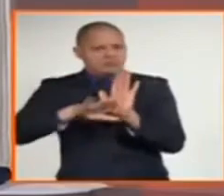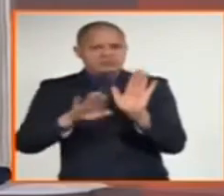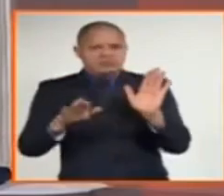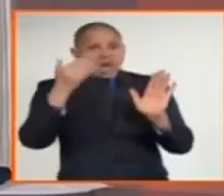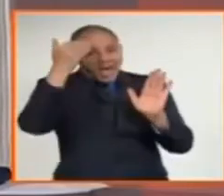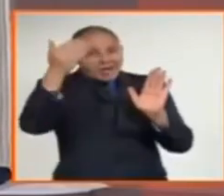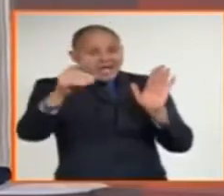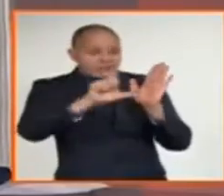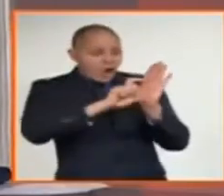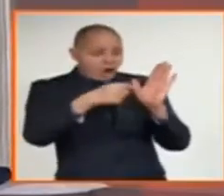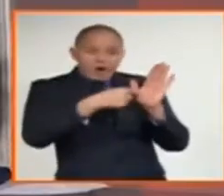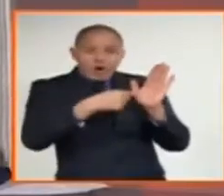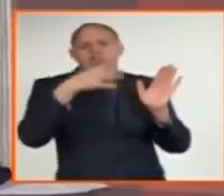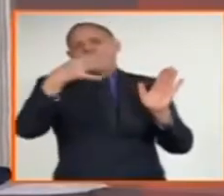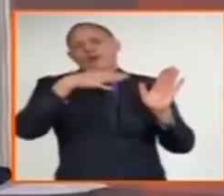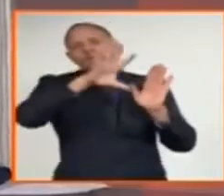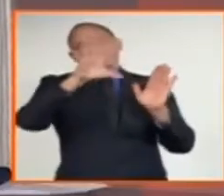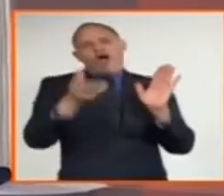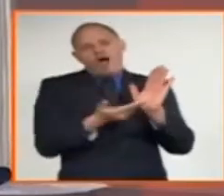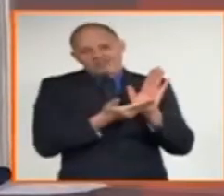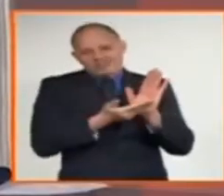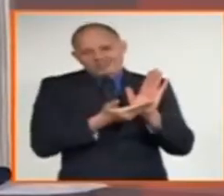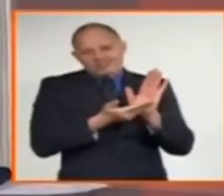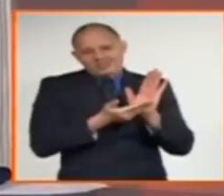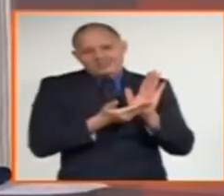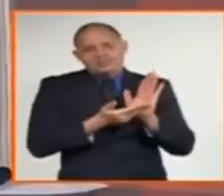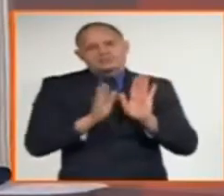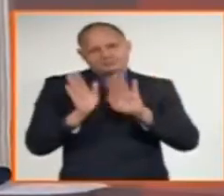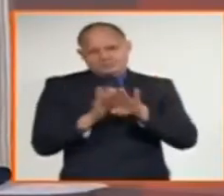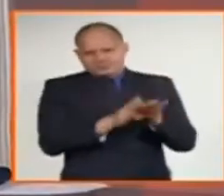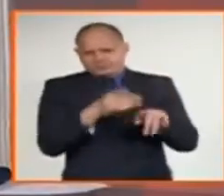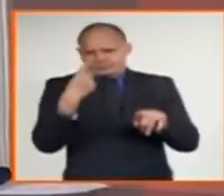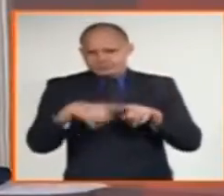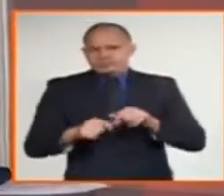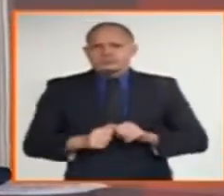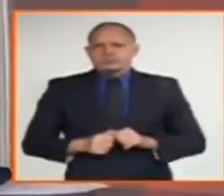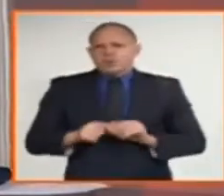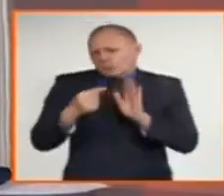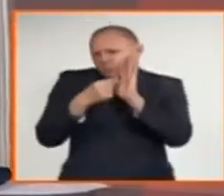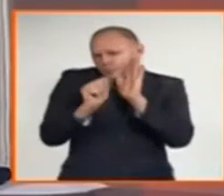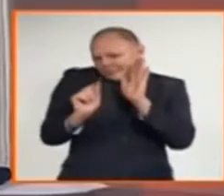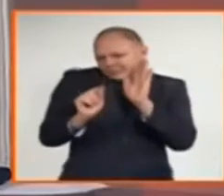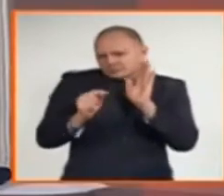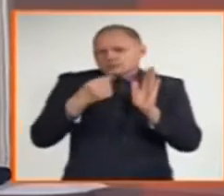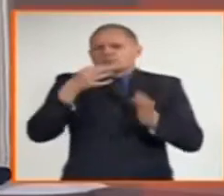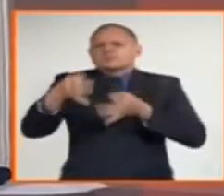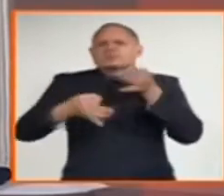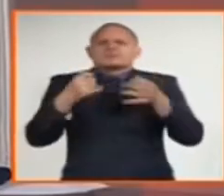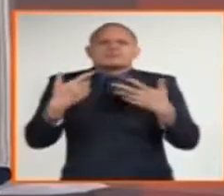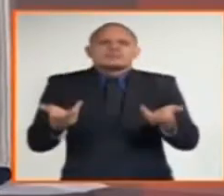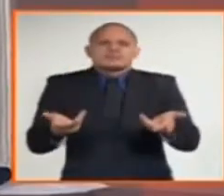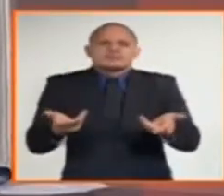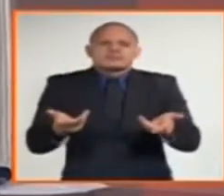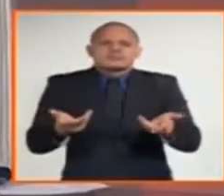proponiendo esta alternativa. Hay una cosa a la que quisiera, un aspecto, perdón, al que quisiera que